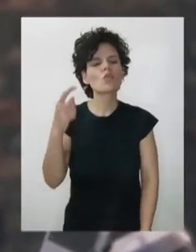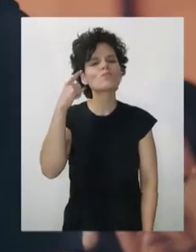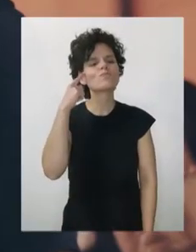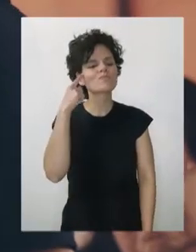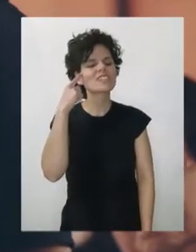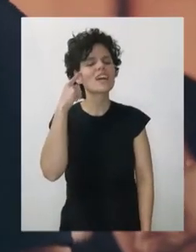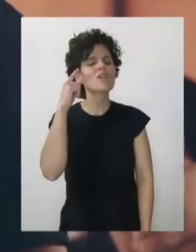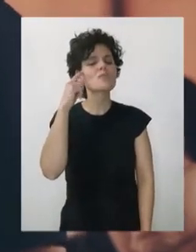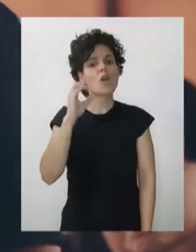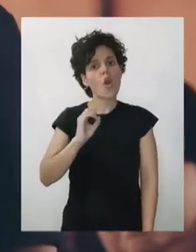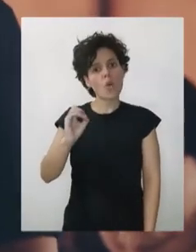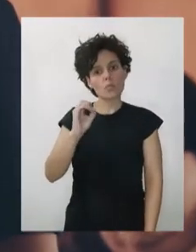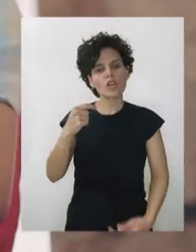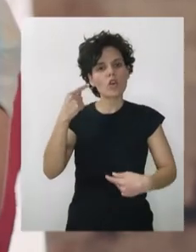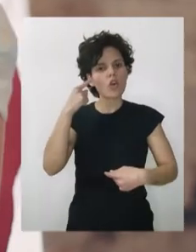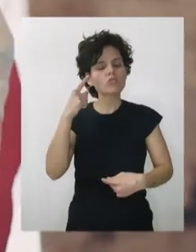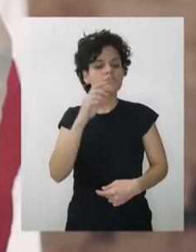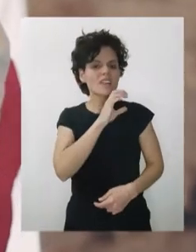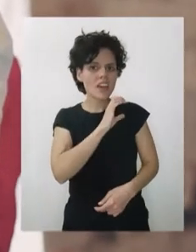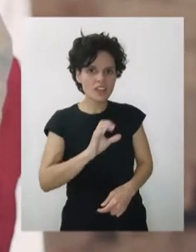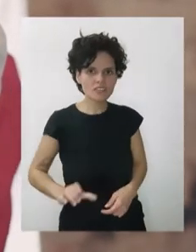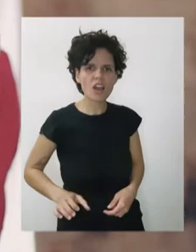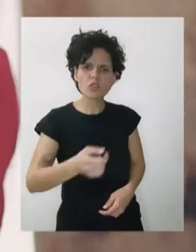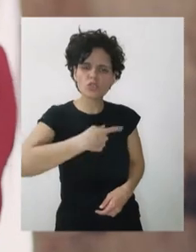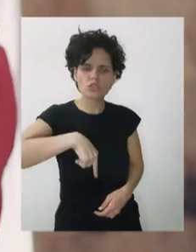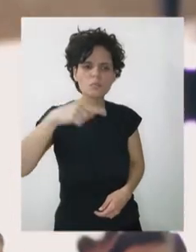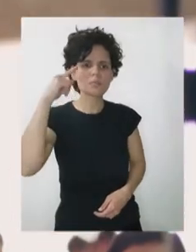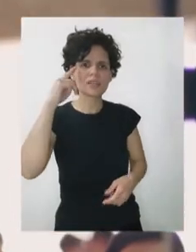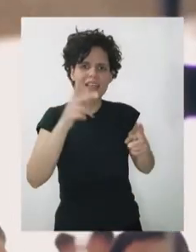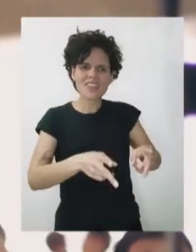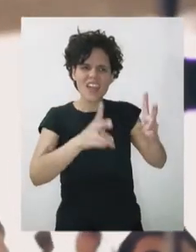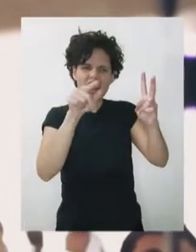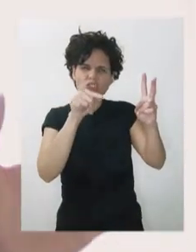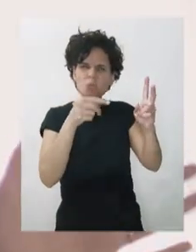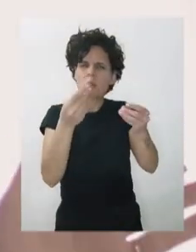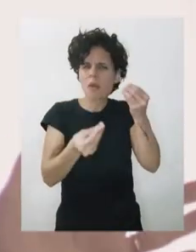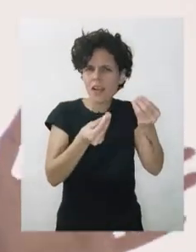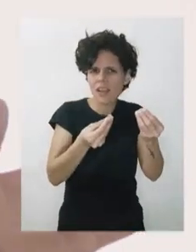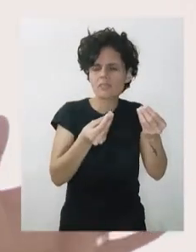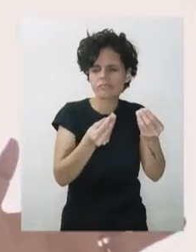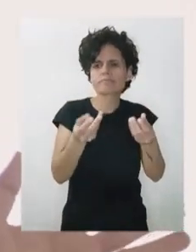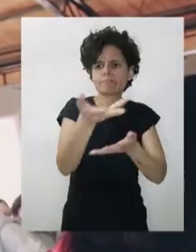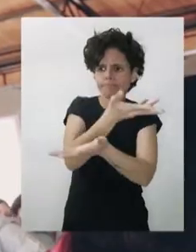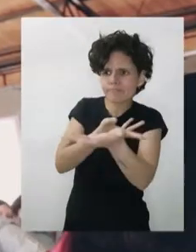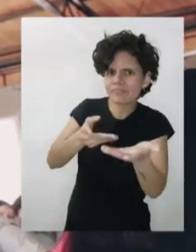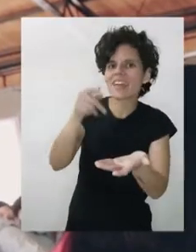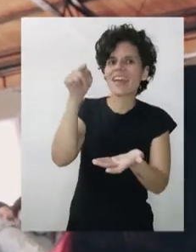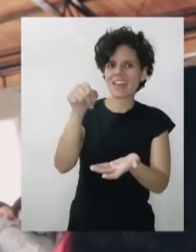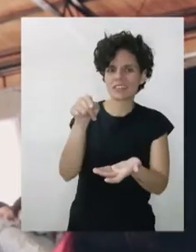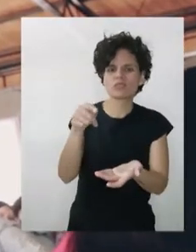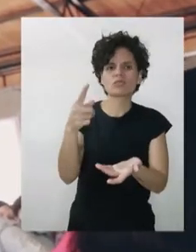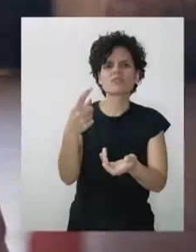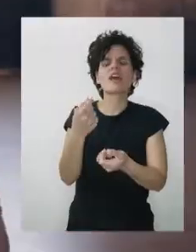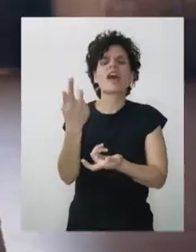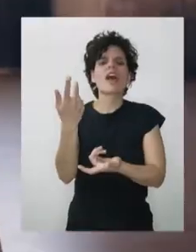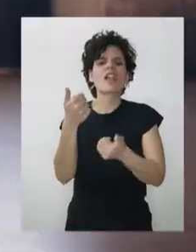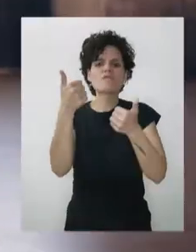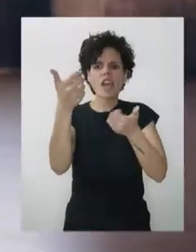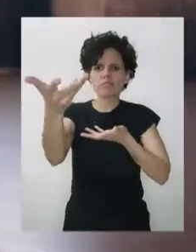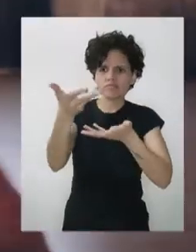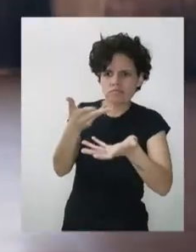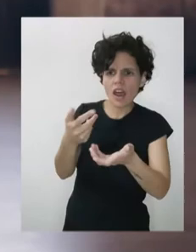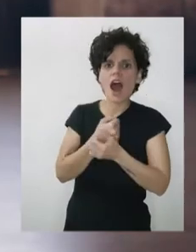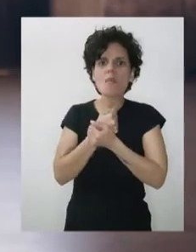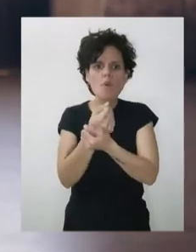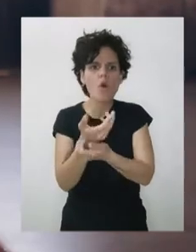Yo creo que los cristianos debemos mirar al derecho dentro de su función, que es la convivencia y el fin común. El amor al prójimo, la solidaridad,